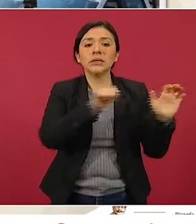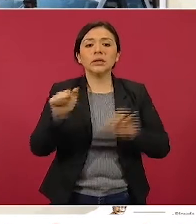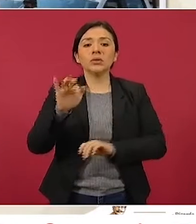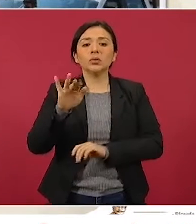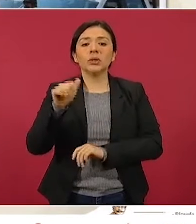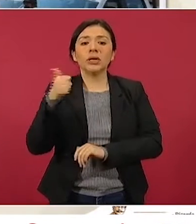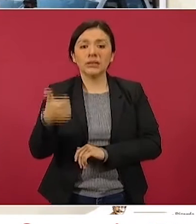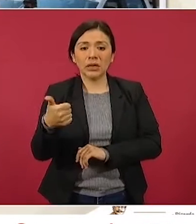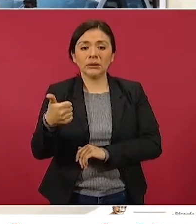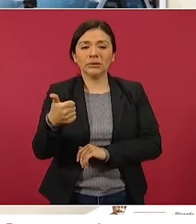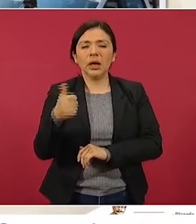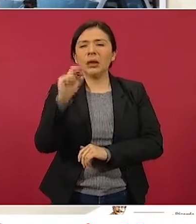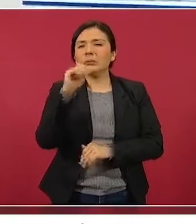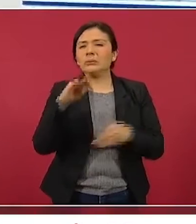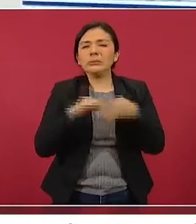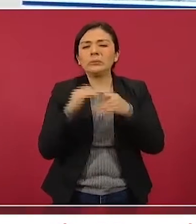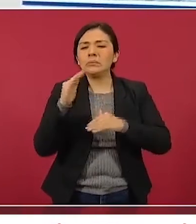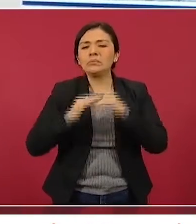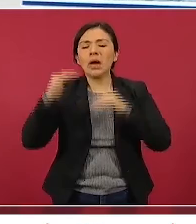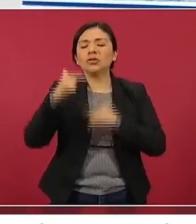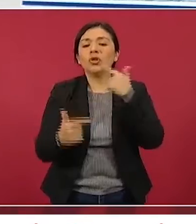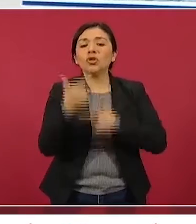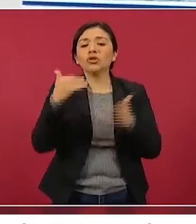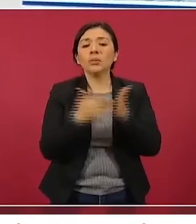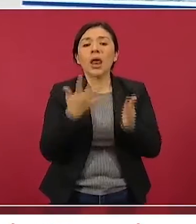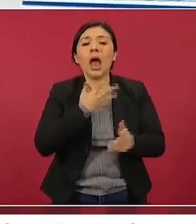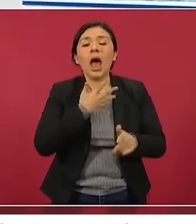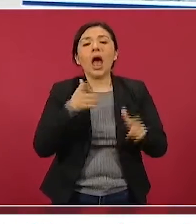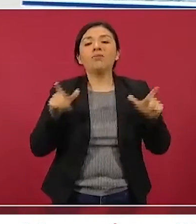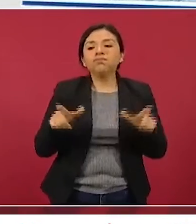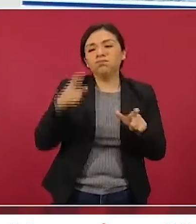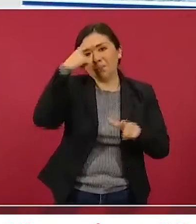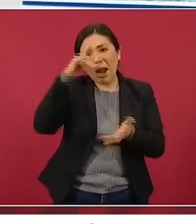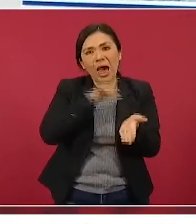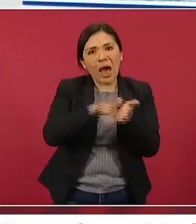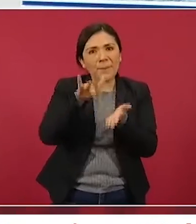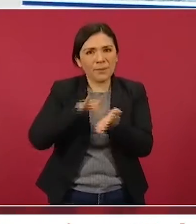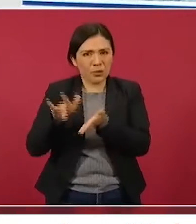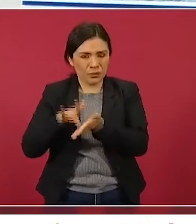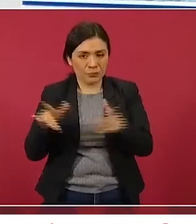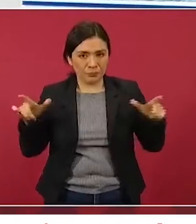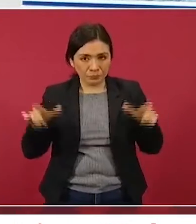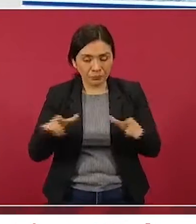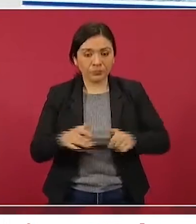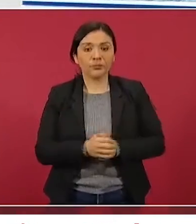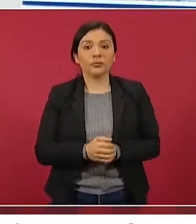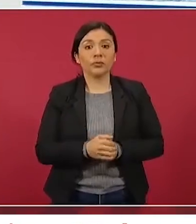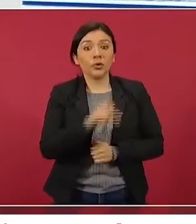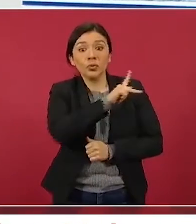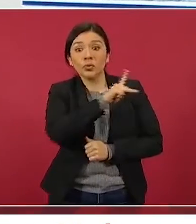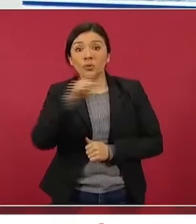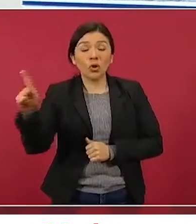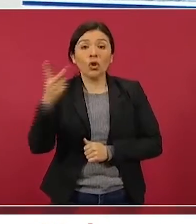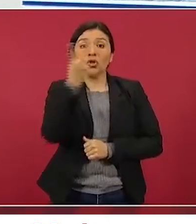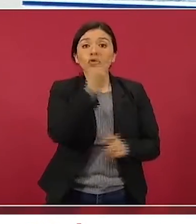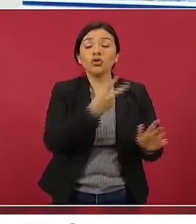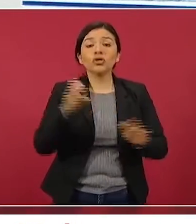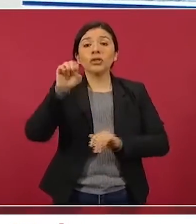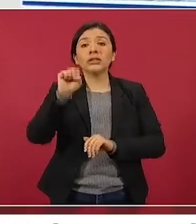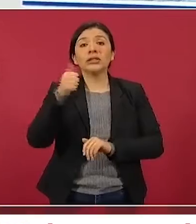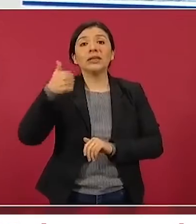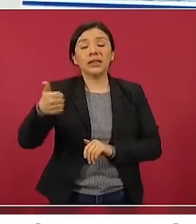y un poquito más de 12 mil están en actividades de apoyo. Ya todos en las 266 coordinaciones